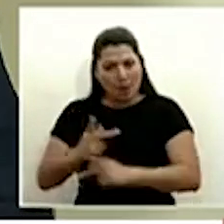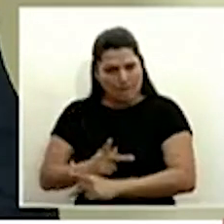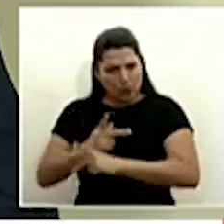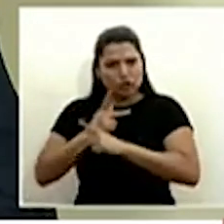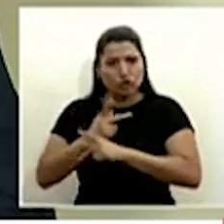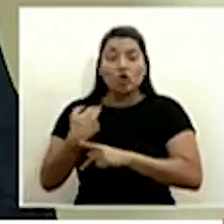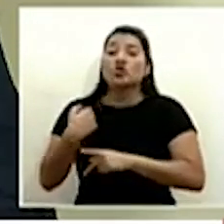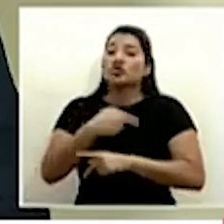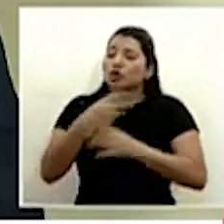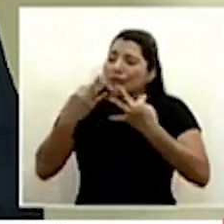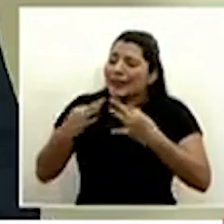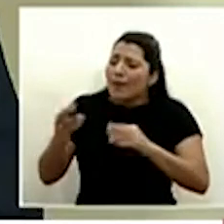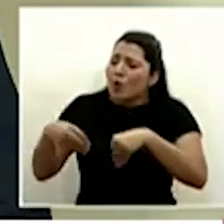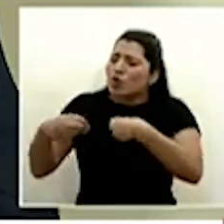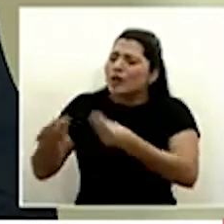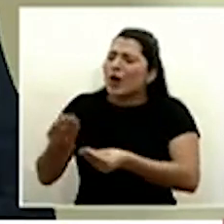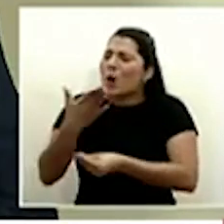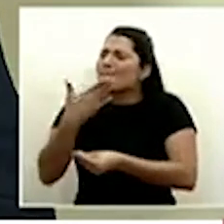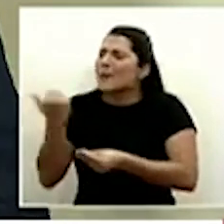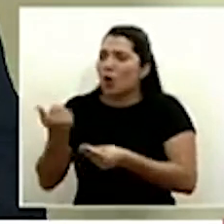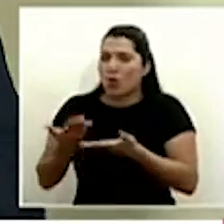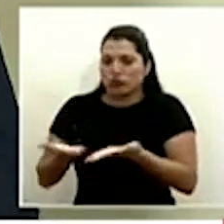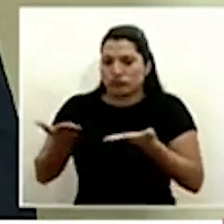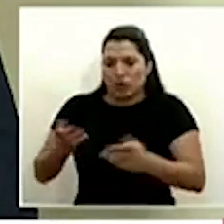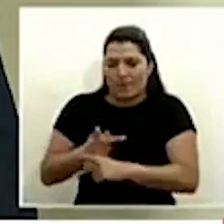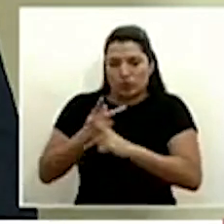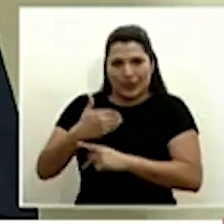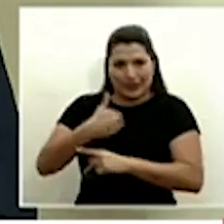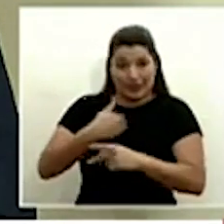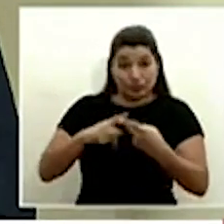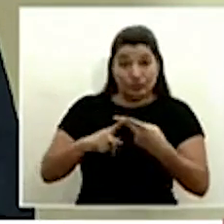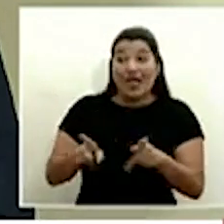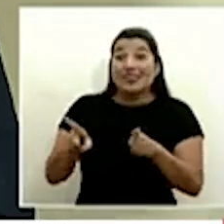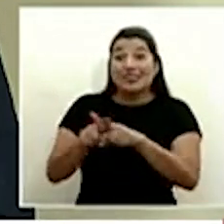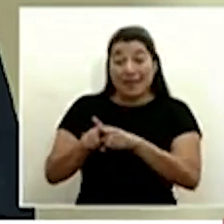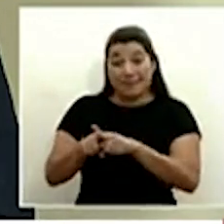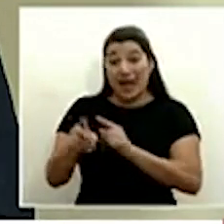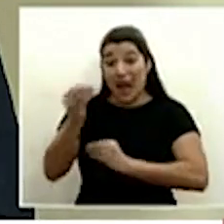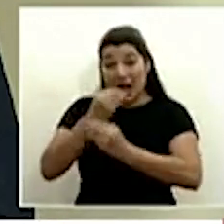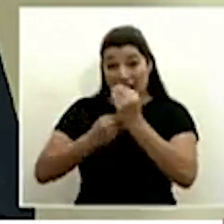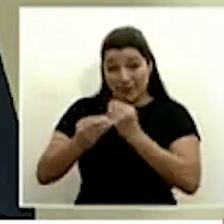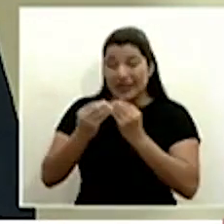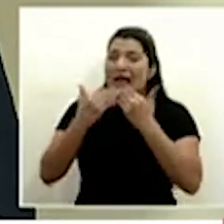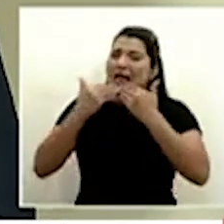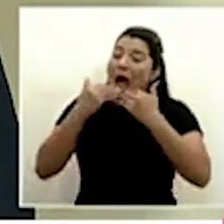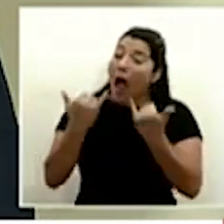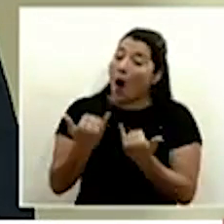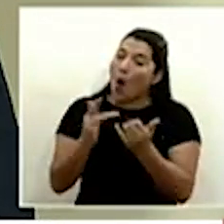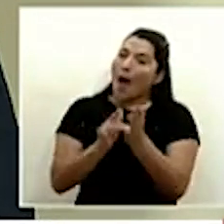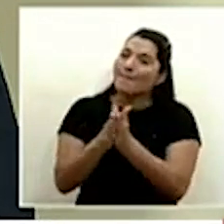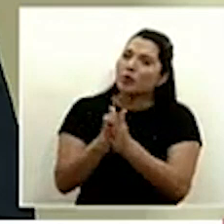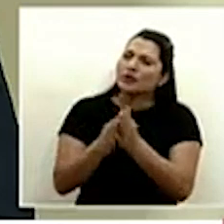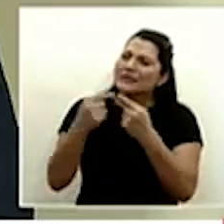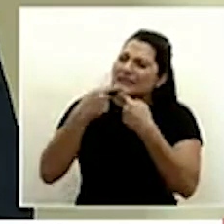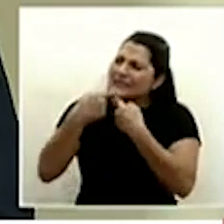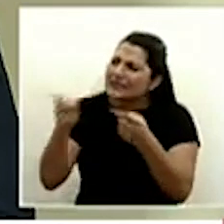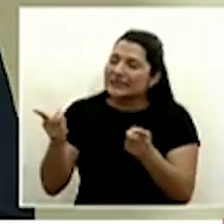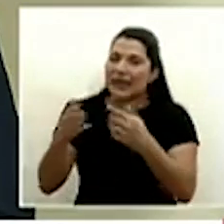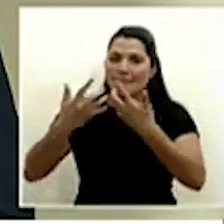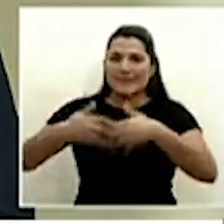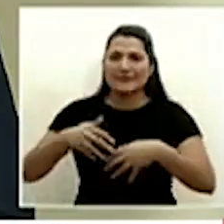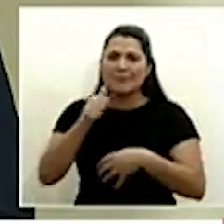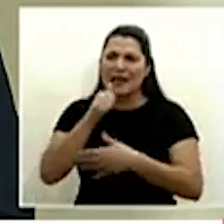o las mejores posibilidades además del tema de alimentación que también aprovecho para agradecer algunas instancias privadas que nos han ayudado con alimentación